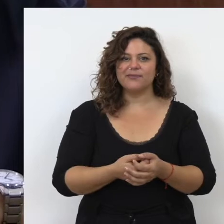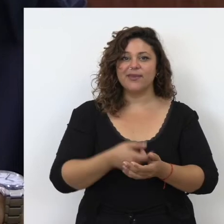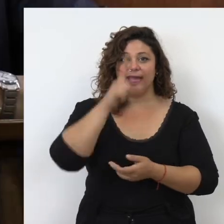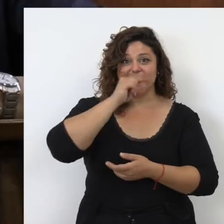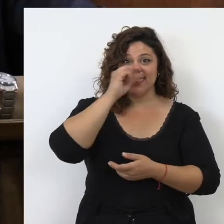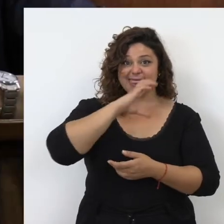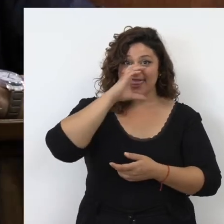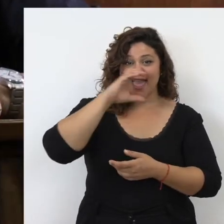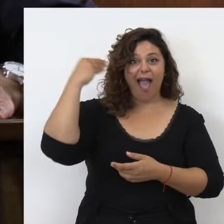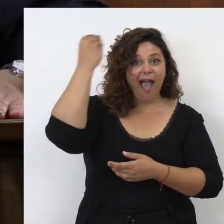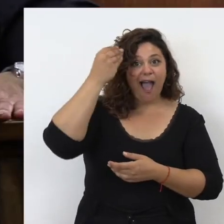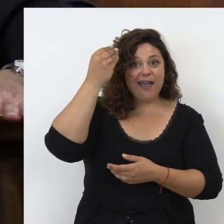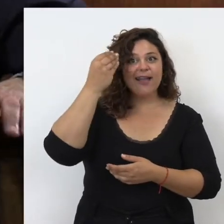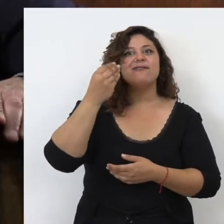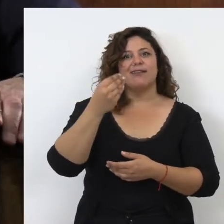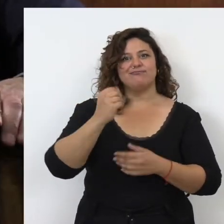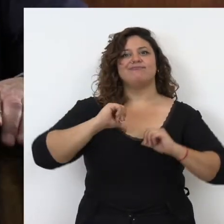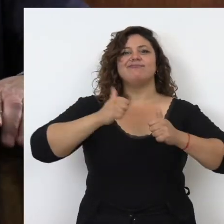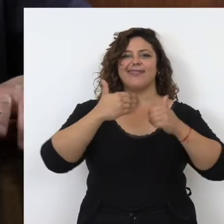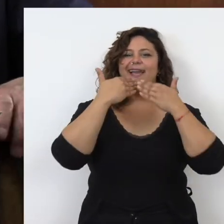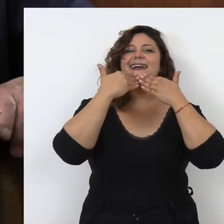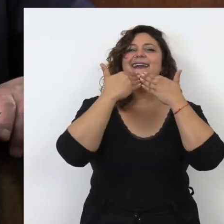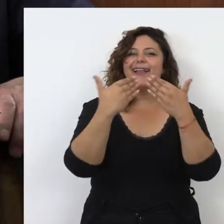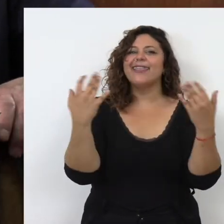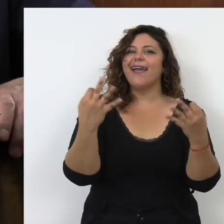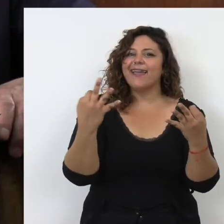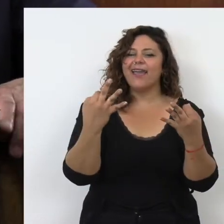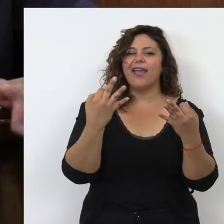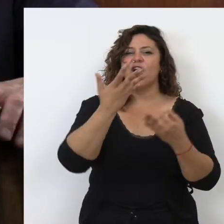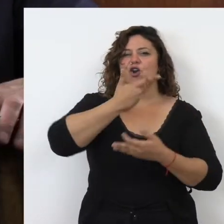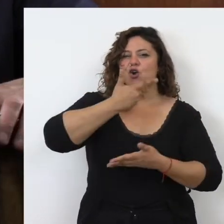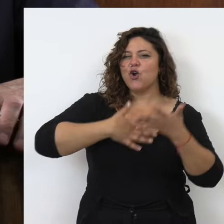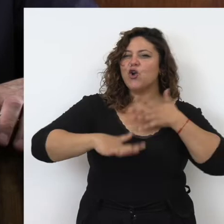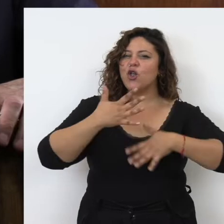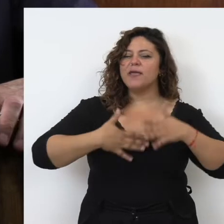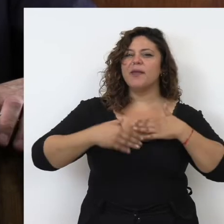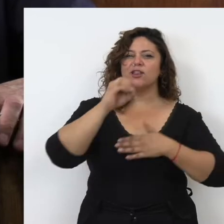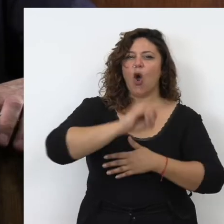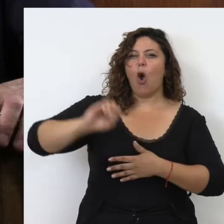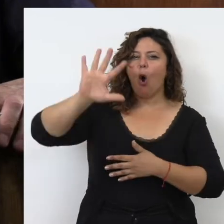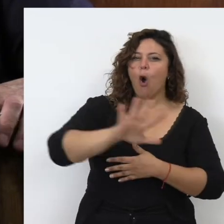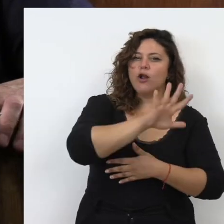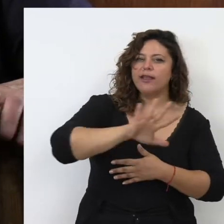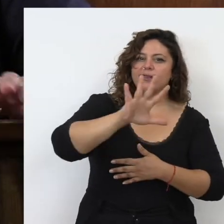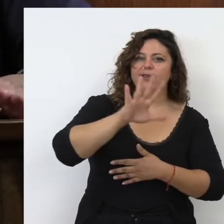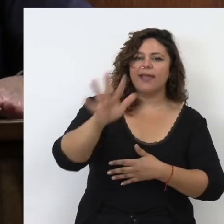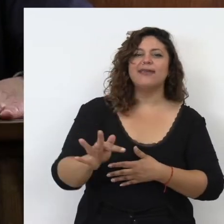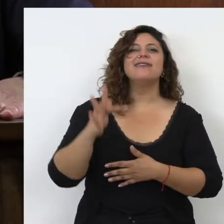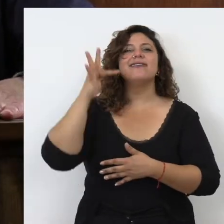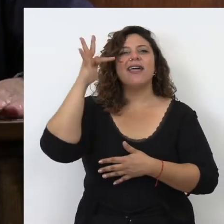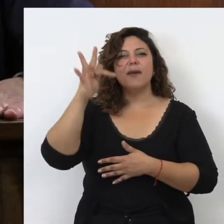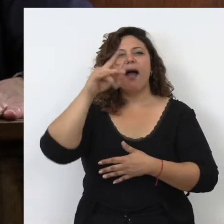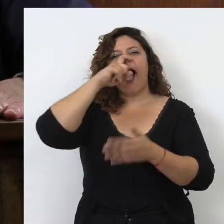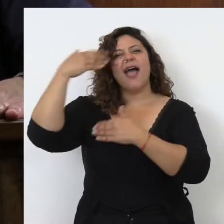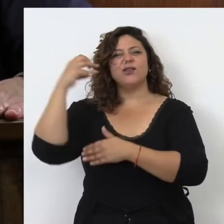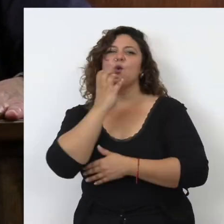La ciencia árabe floreció gracias a la combinación de los conocimientos de Oriente junto con